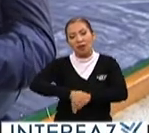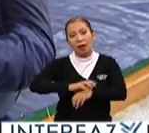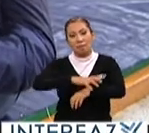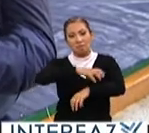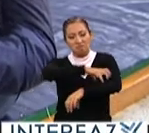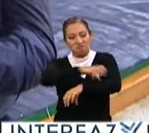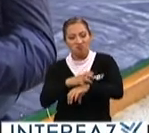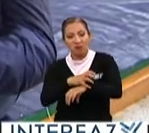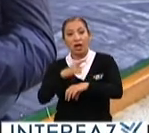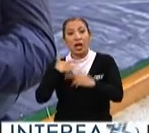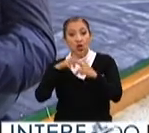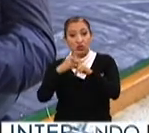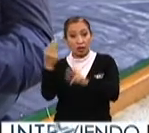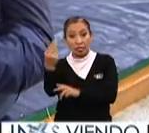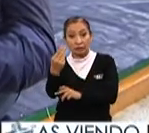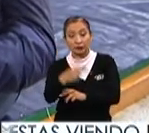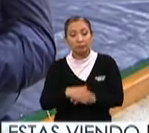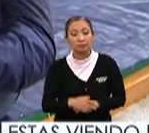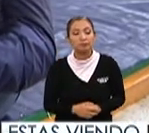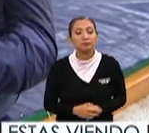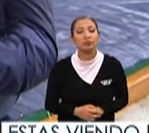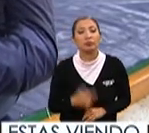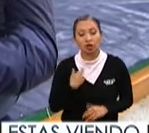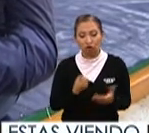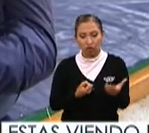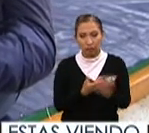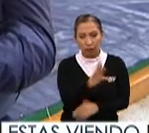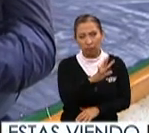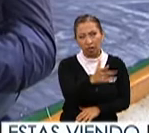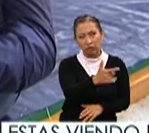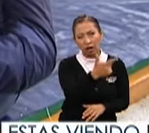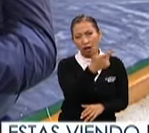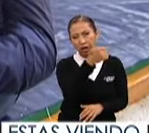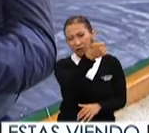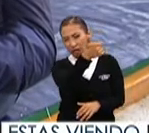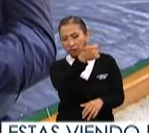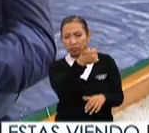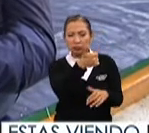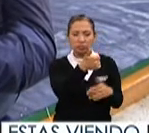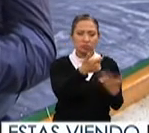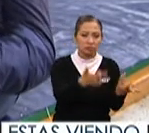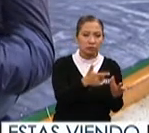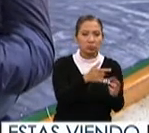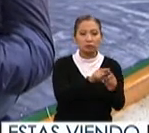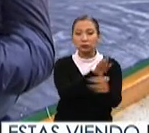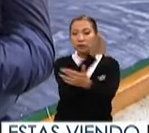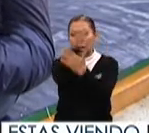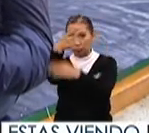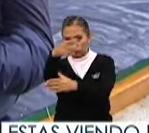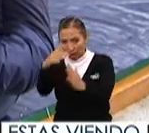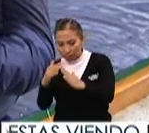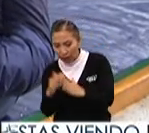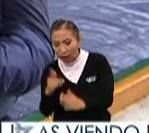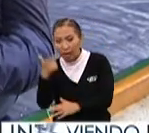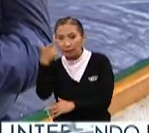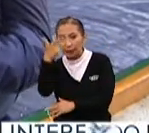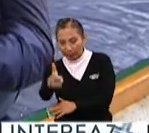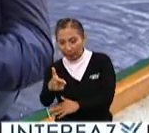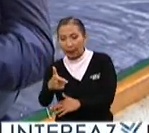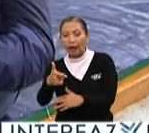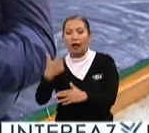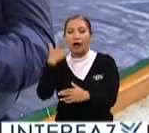aparte de que la lucha lo requiere salgo de aquí aproximadamente a las 6 llego a su casa a las 7